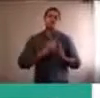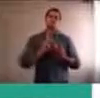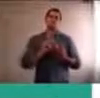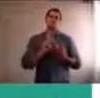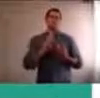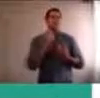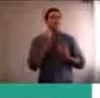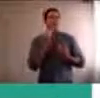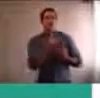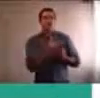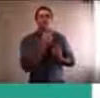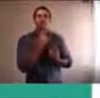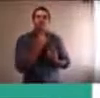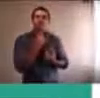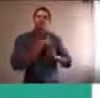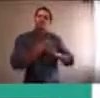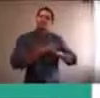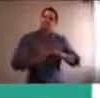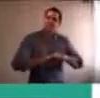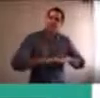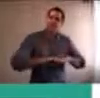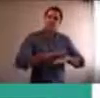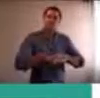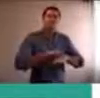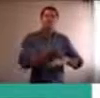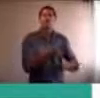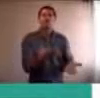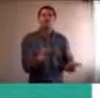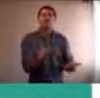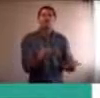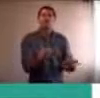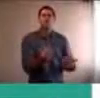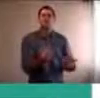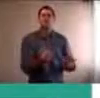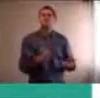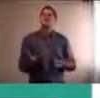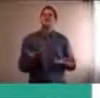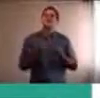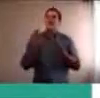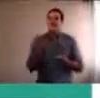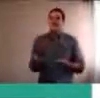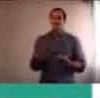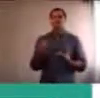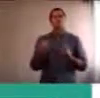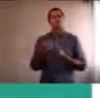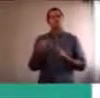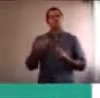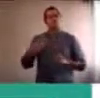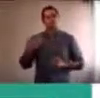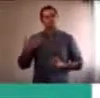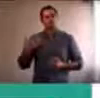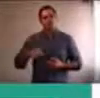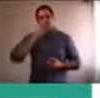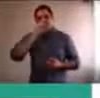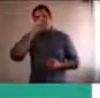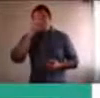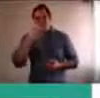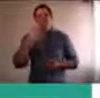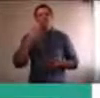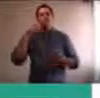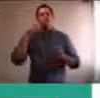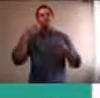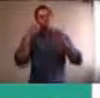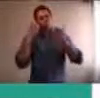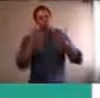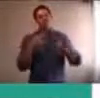serenarse, porque lo necesita, y esto se modela, porque, es la manera, en la que los chicos, también aprenden, de cómo